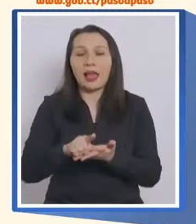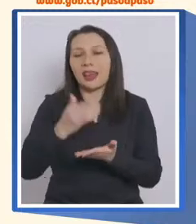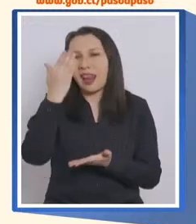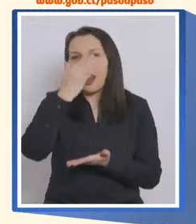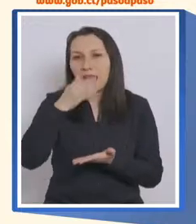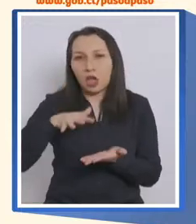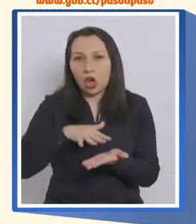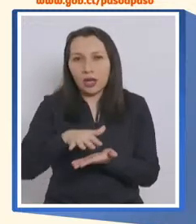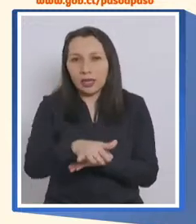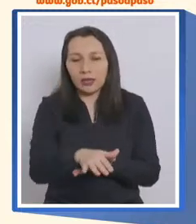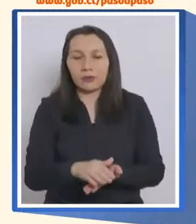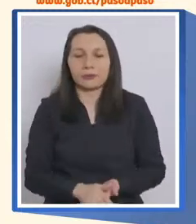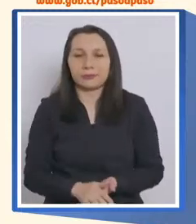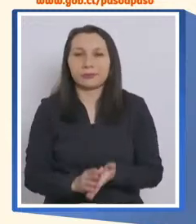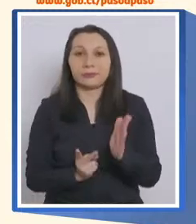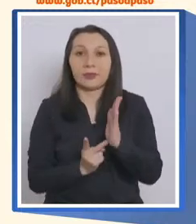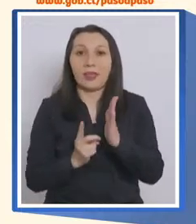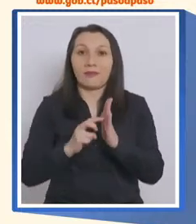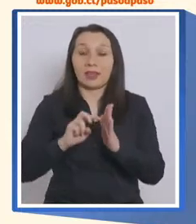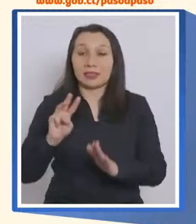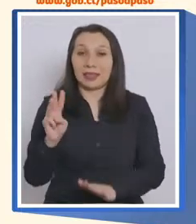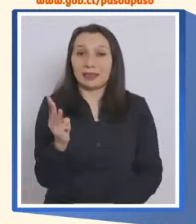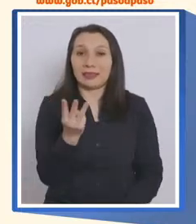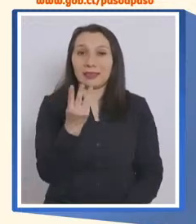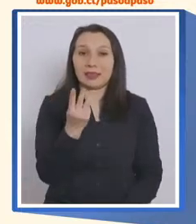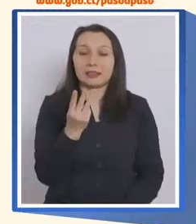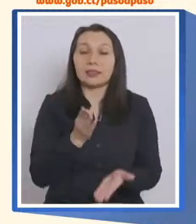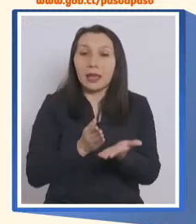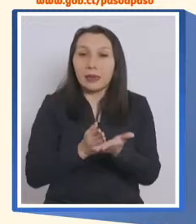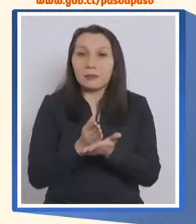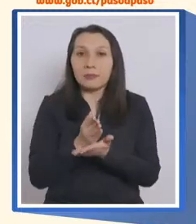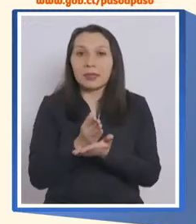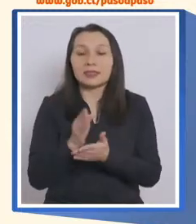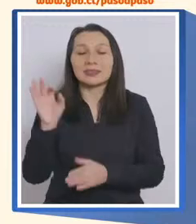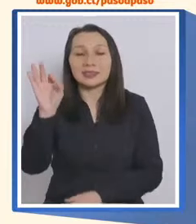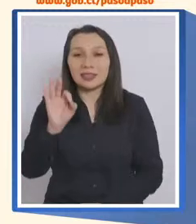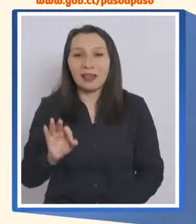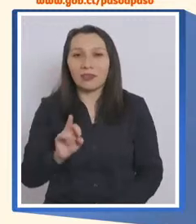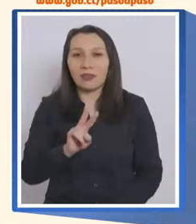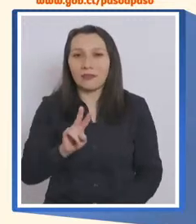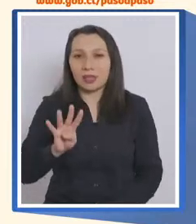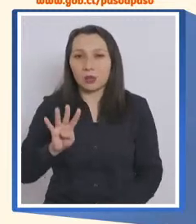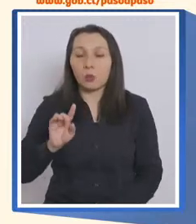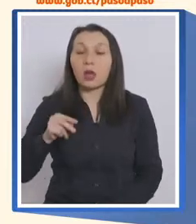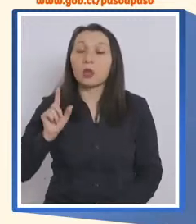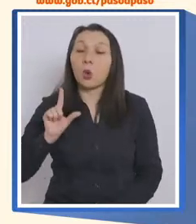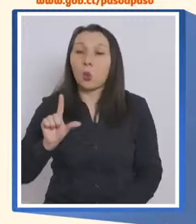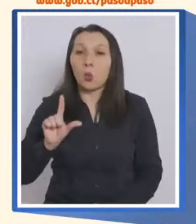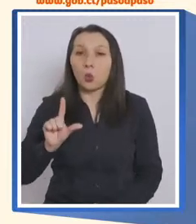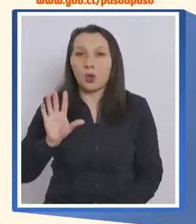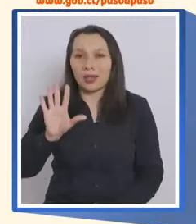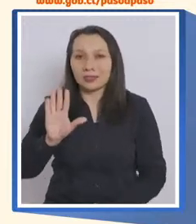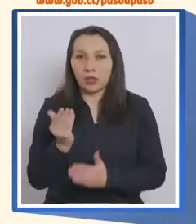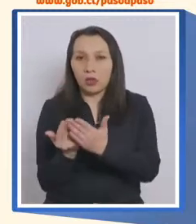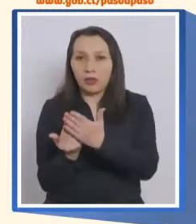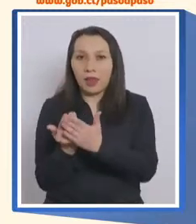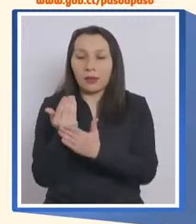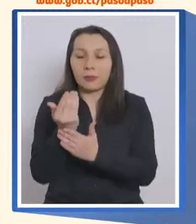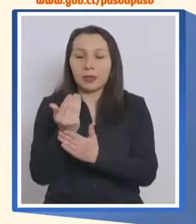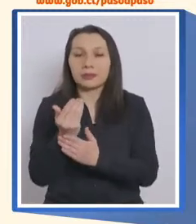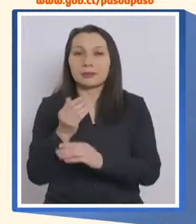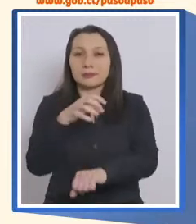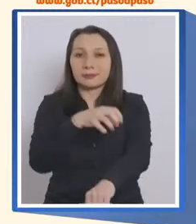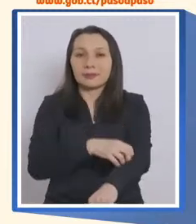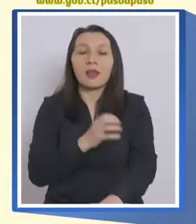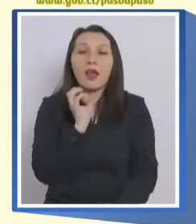Avanzan a preparación a partir de este sábado 24 de julio a las 5 de la mañana en la